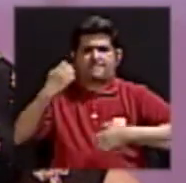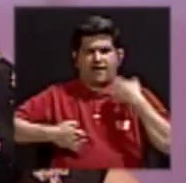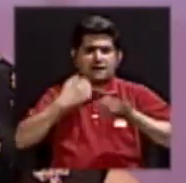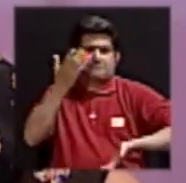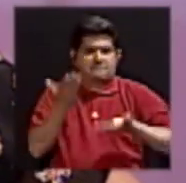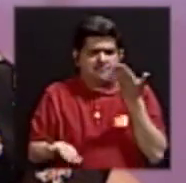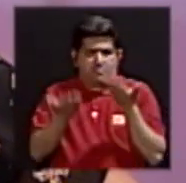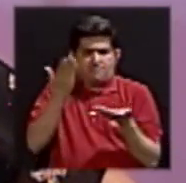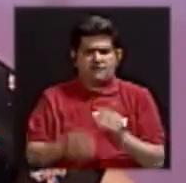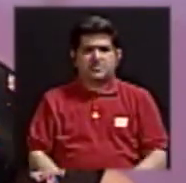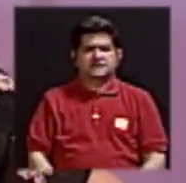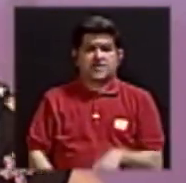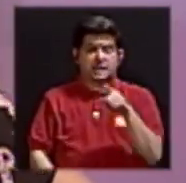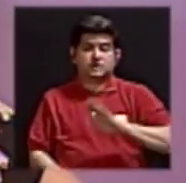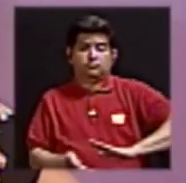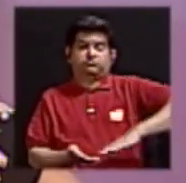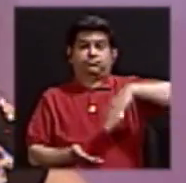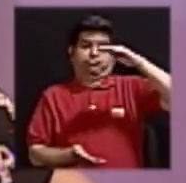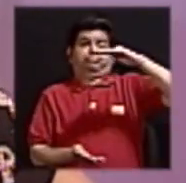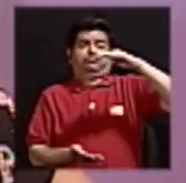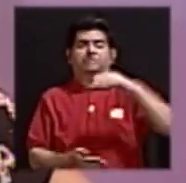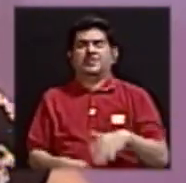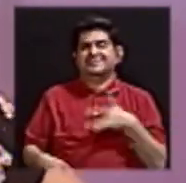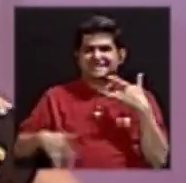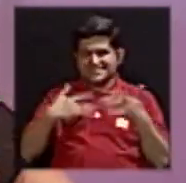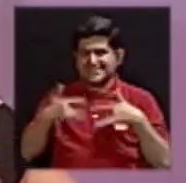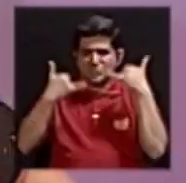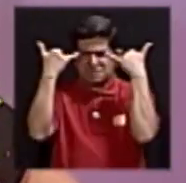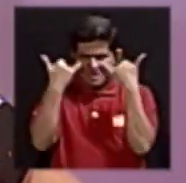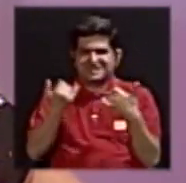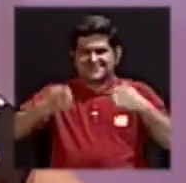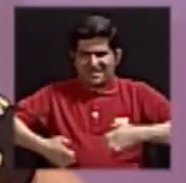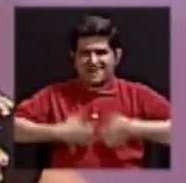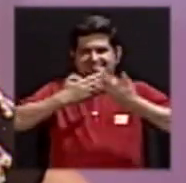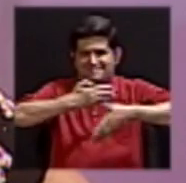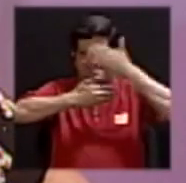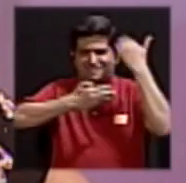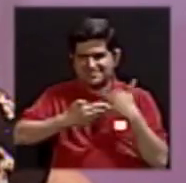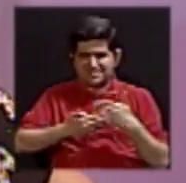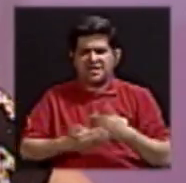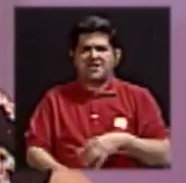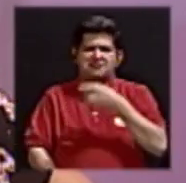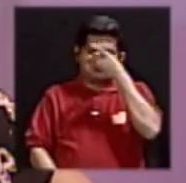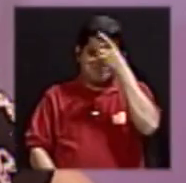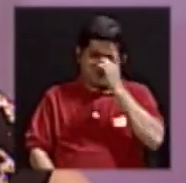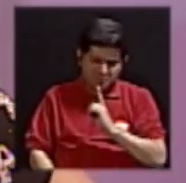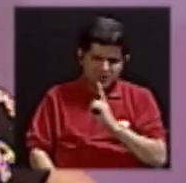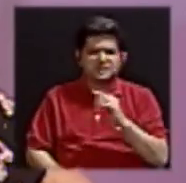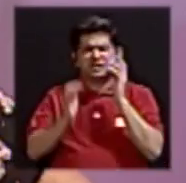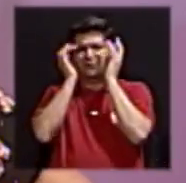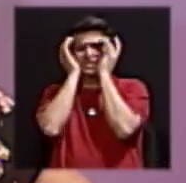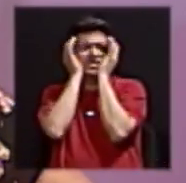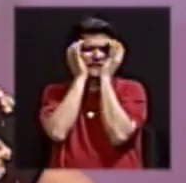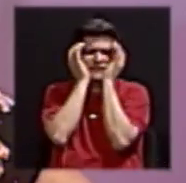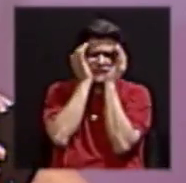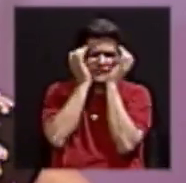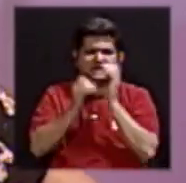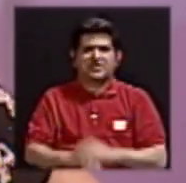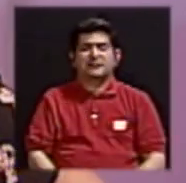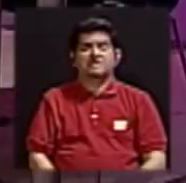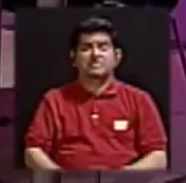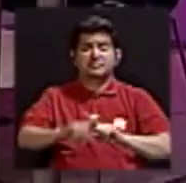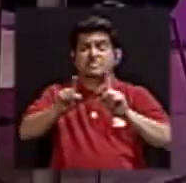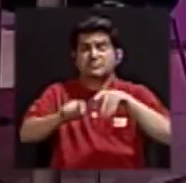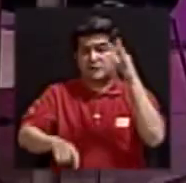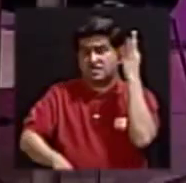probablemente se vienen a exacerbar síntomas que ya existían de depresión, de ansiedad. Y por eso, para